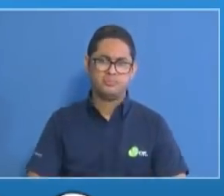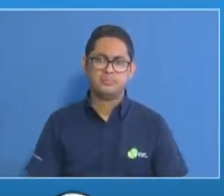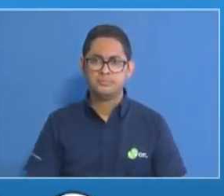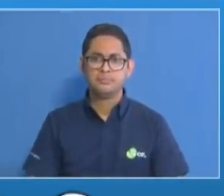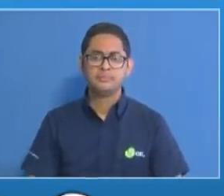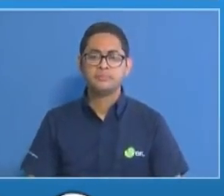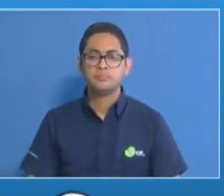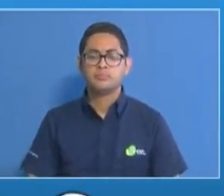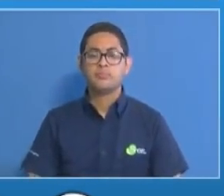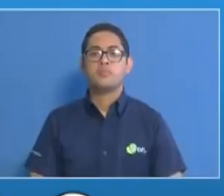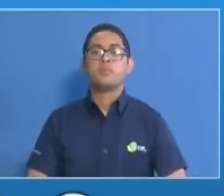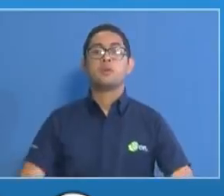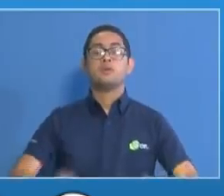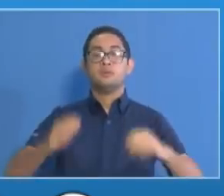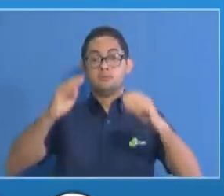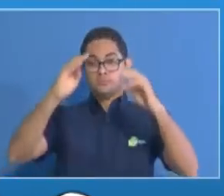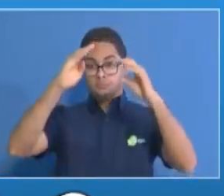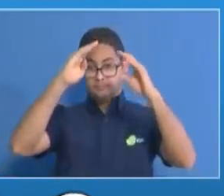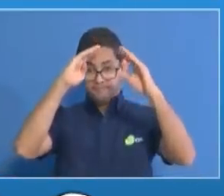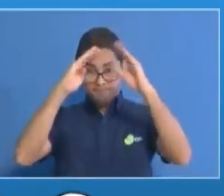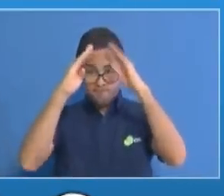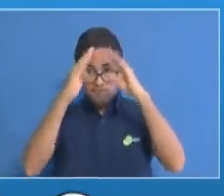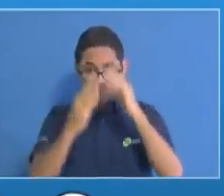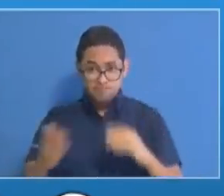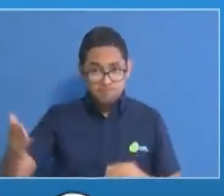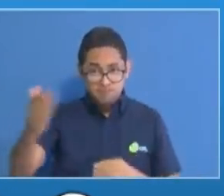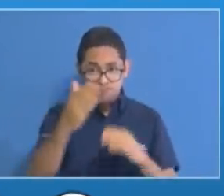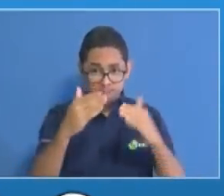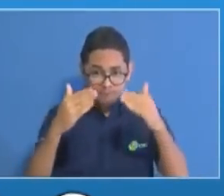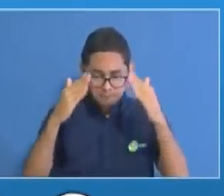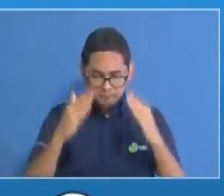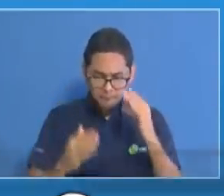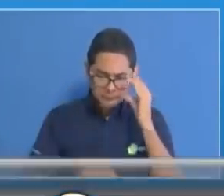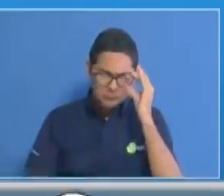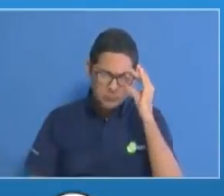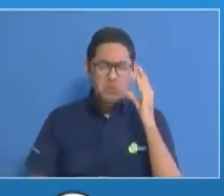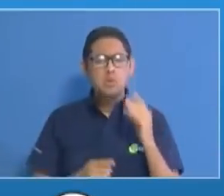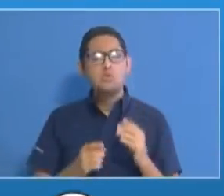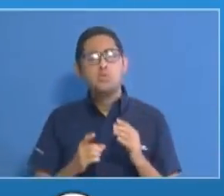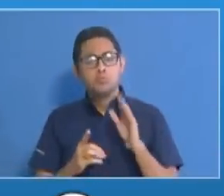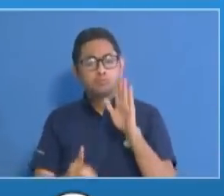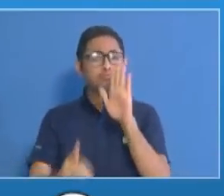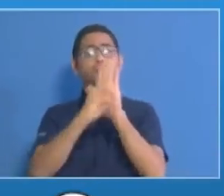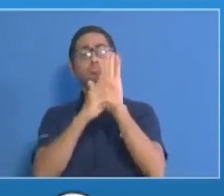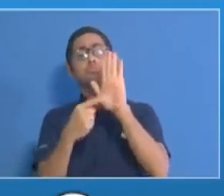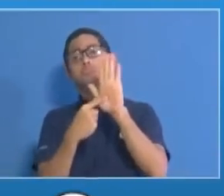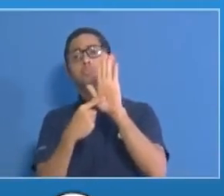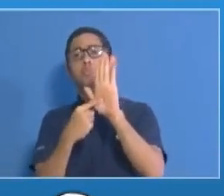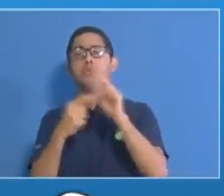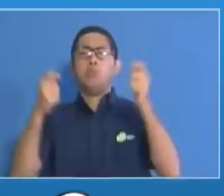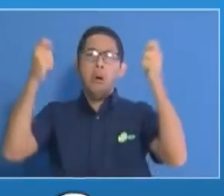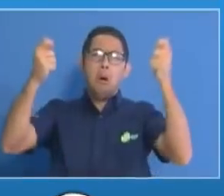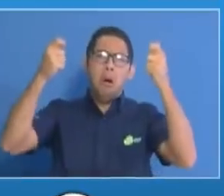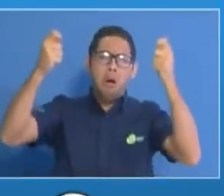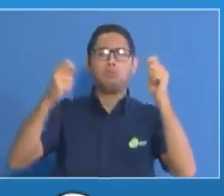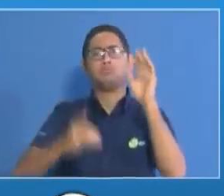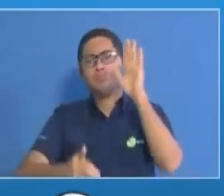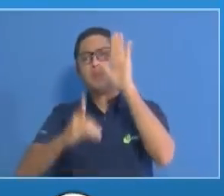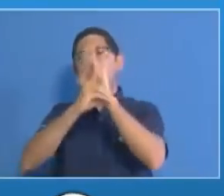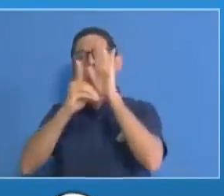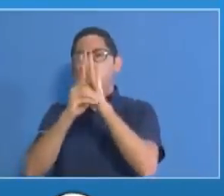buenas tardes Panamá el derecho a reunirse y manifestarse es una garantía